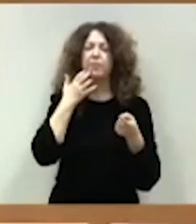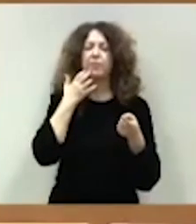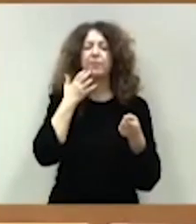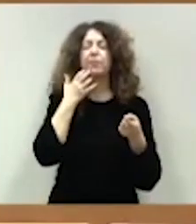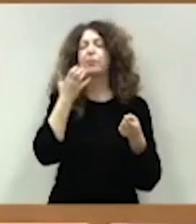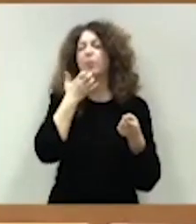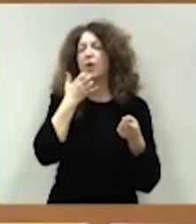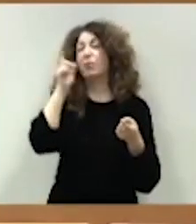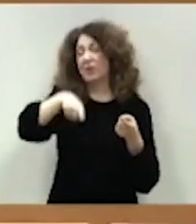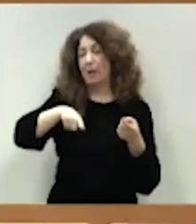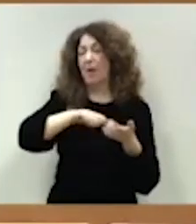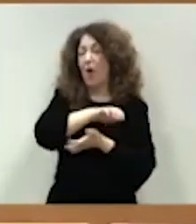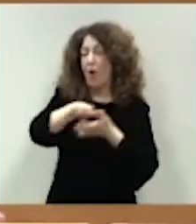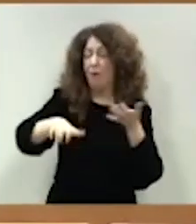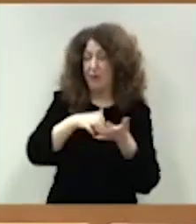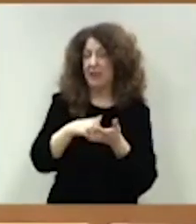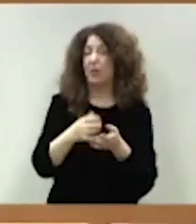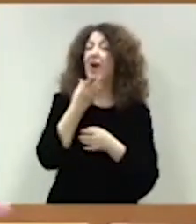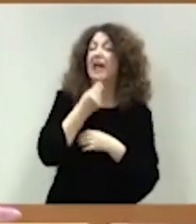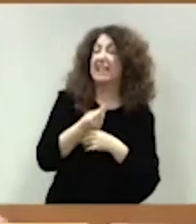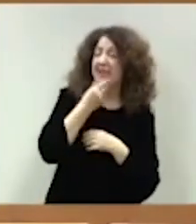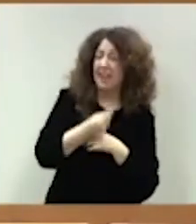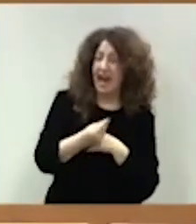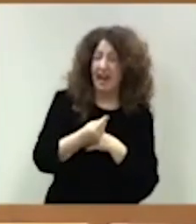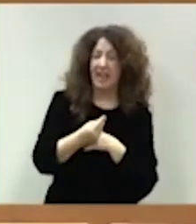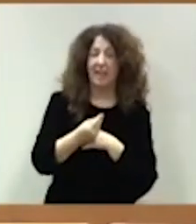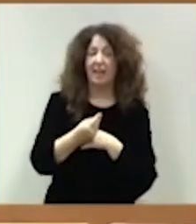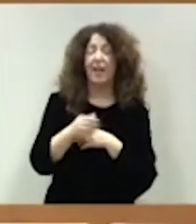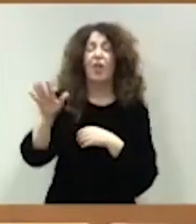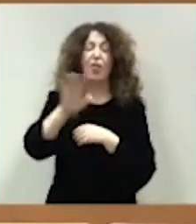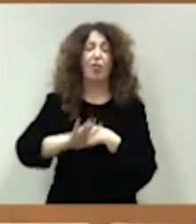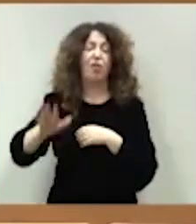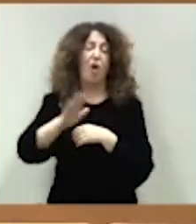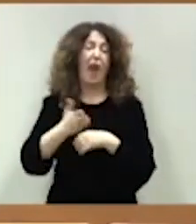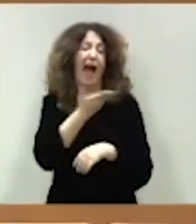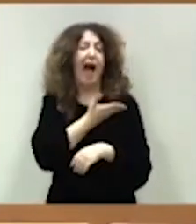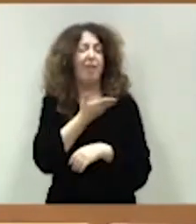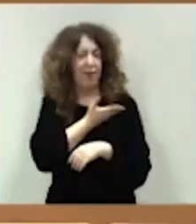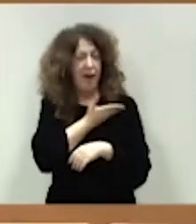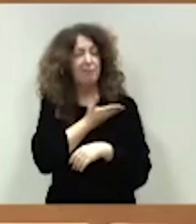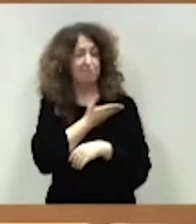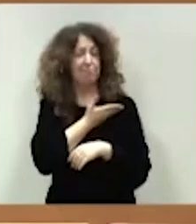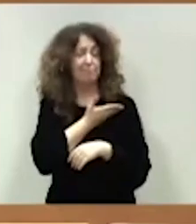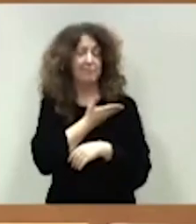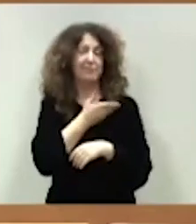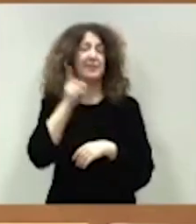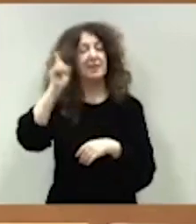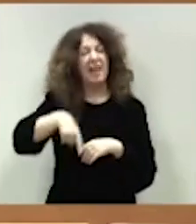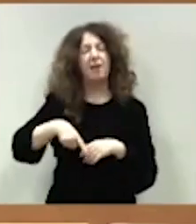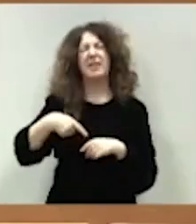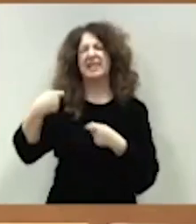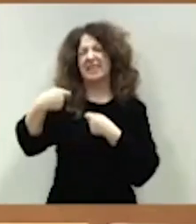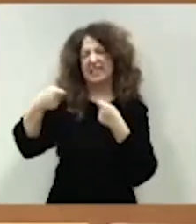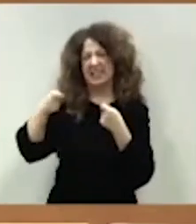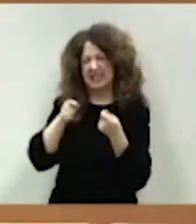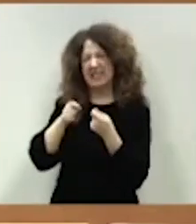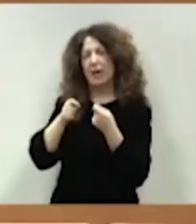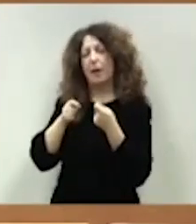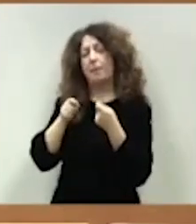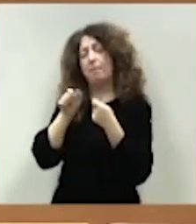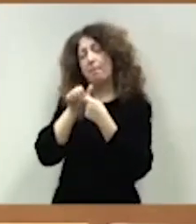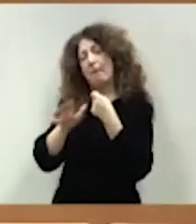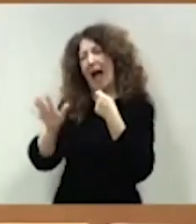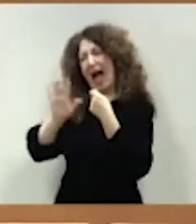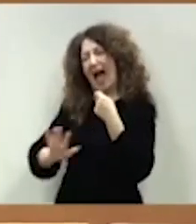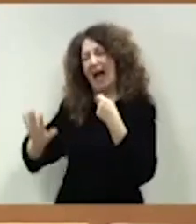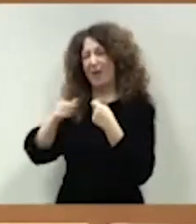el conflicto con Israel y el de la franja de Gaza e, igualmente, las tensiones, como decía en el Mar Rojo. Por